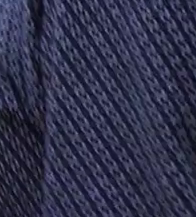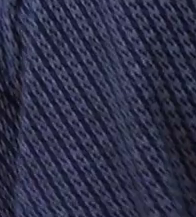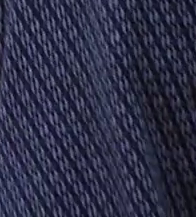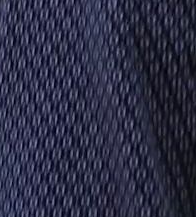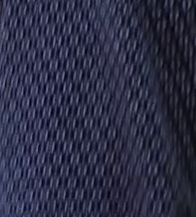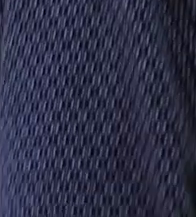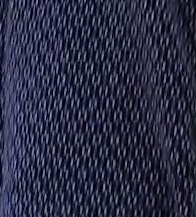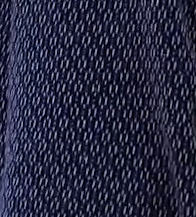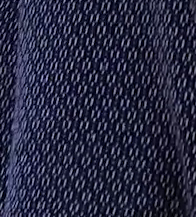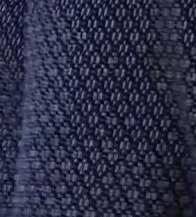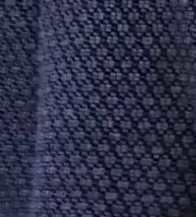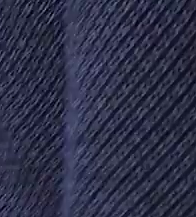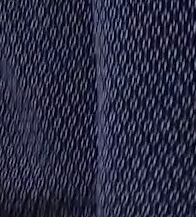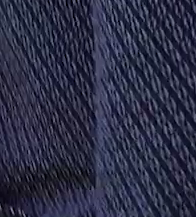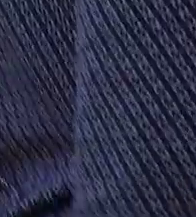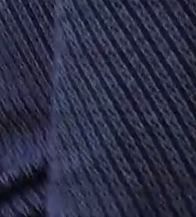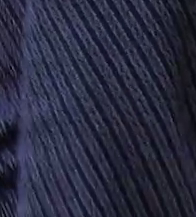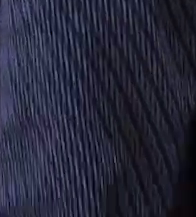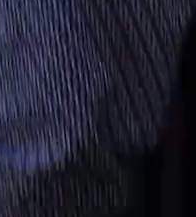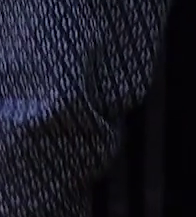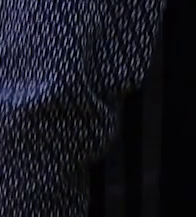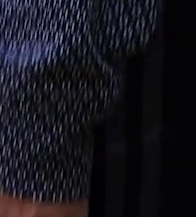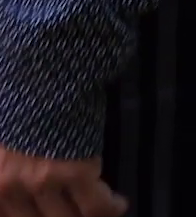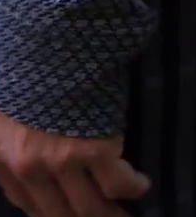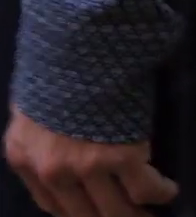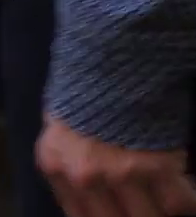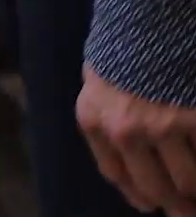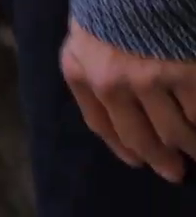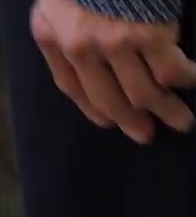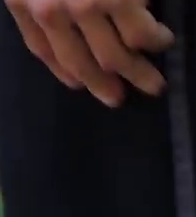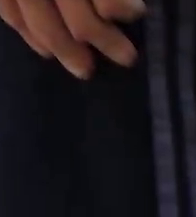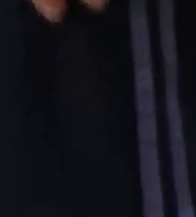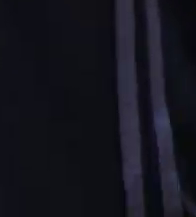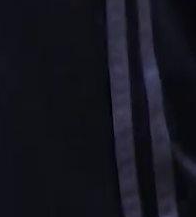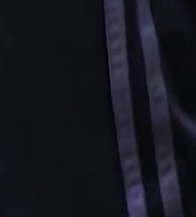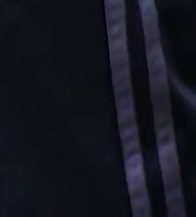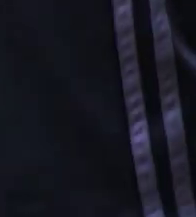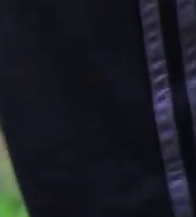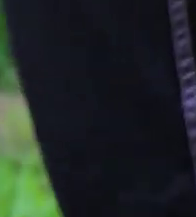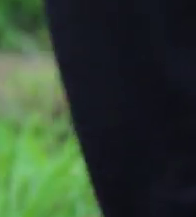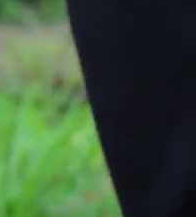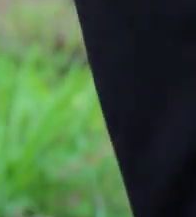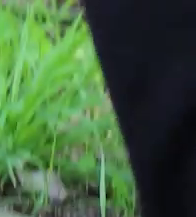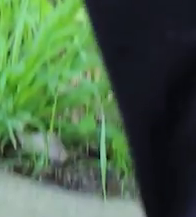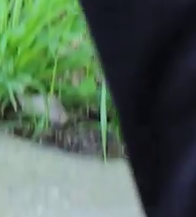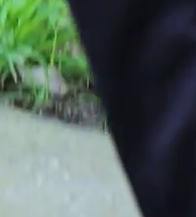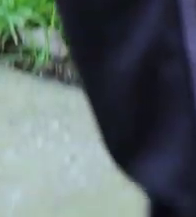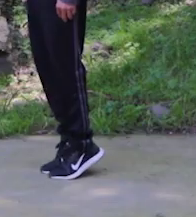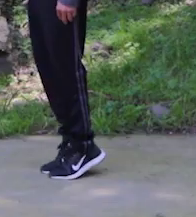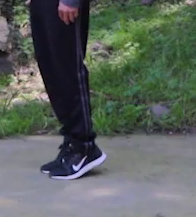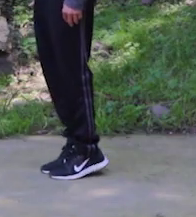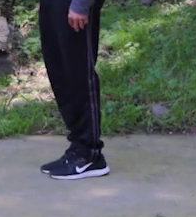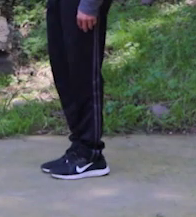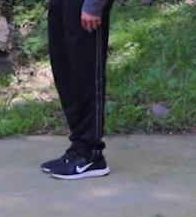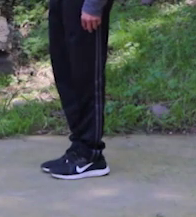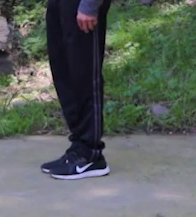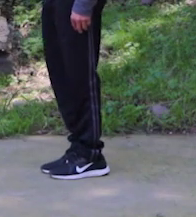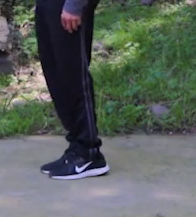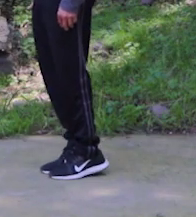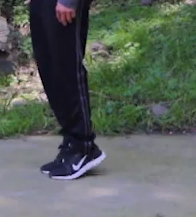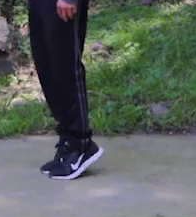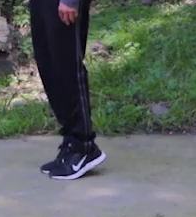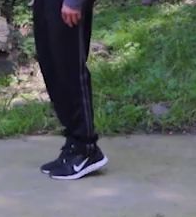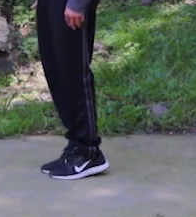Sin flexionar las rodillas. Nada más vamos a elevar exacto nuestros talones. Bien hecho. Exactamente. Ese es.